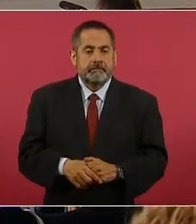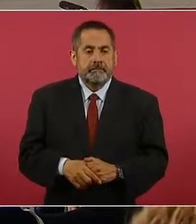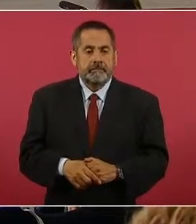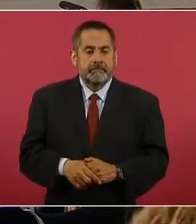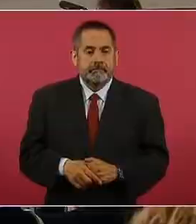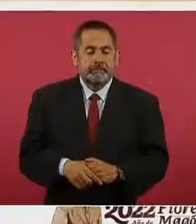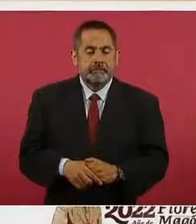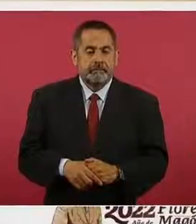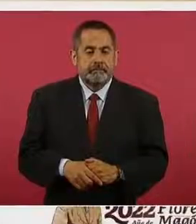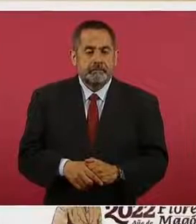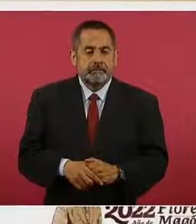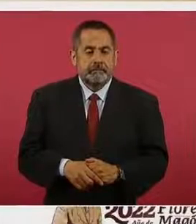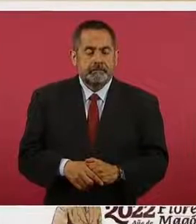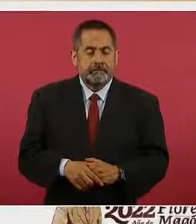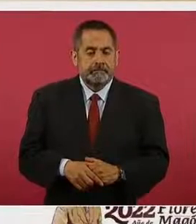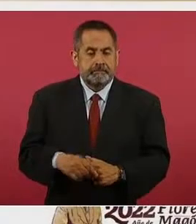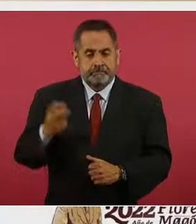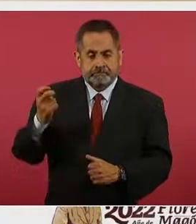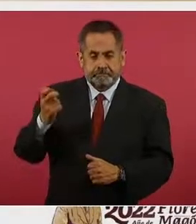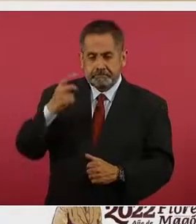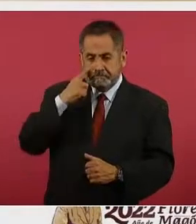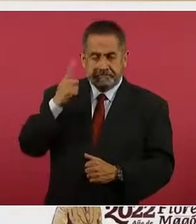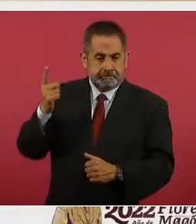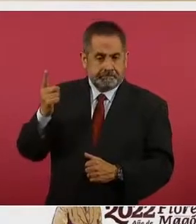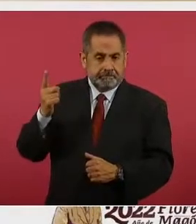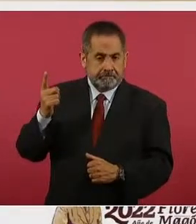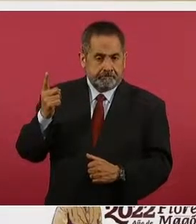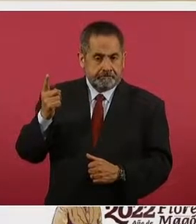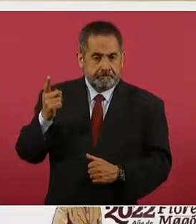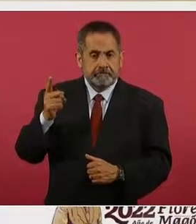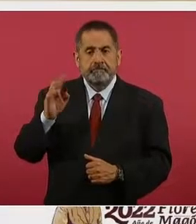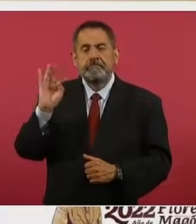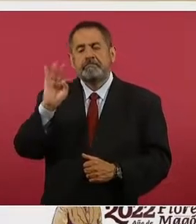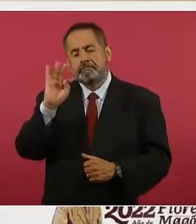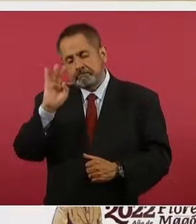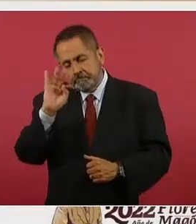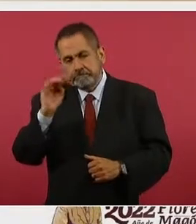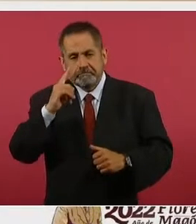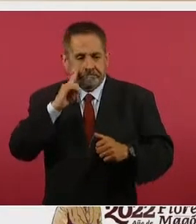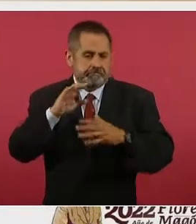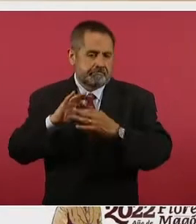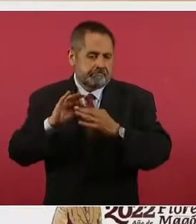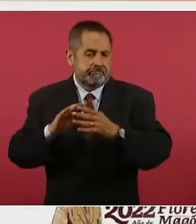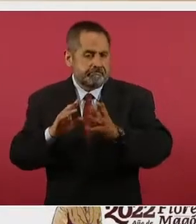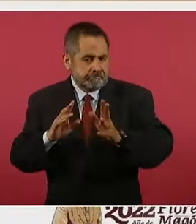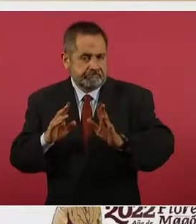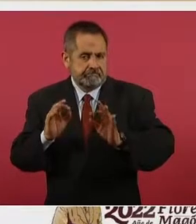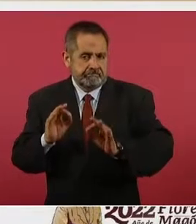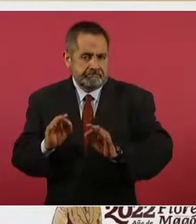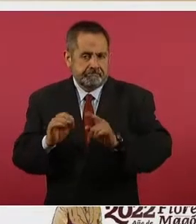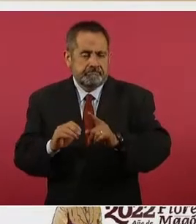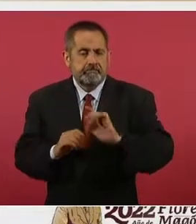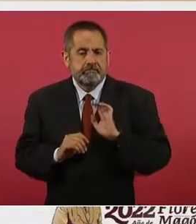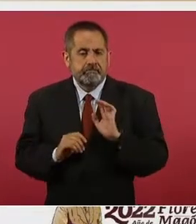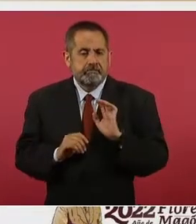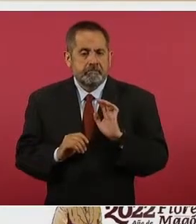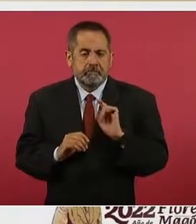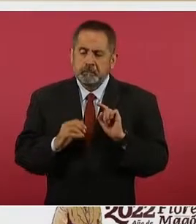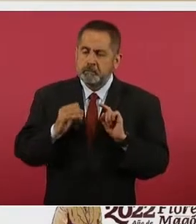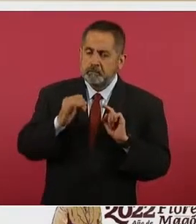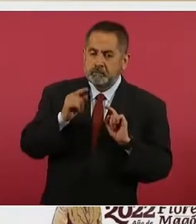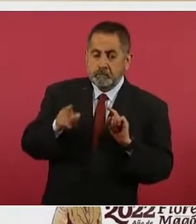Aquí es donde se podría formalmente juzgar